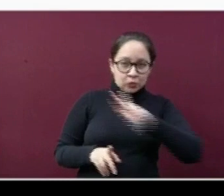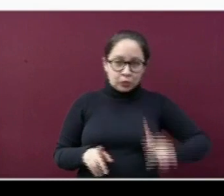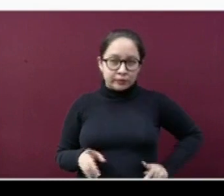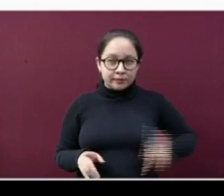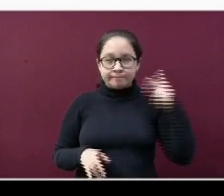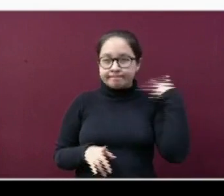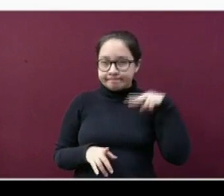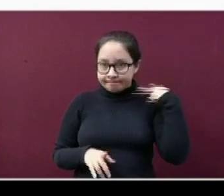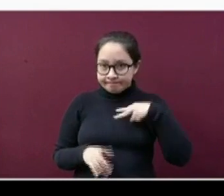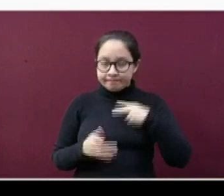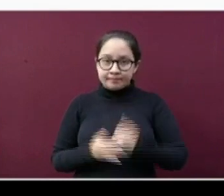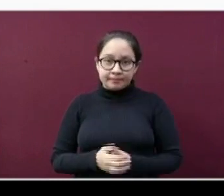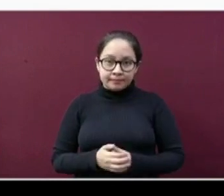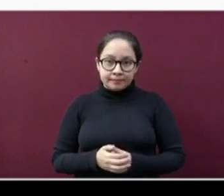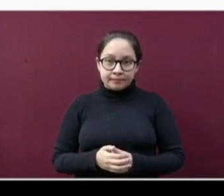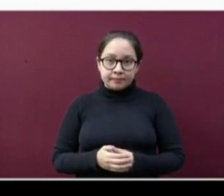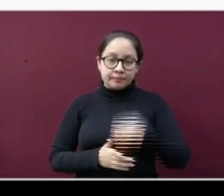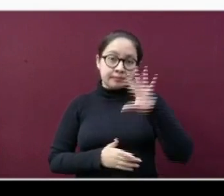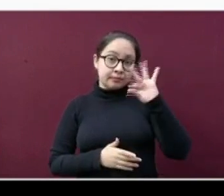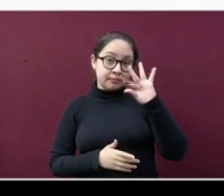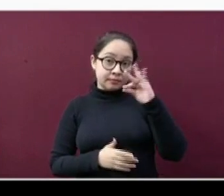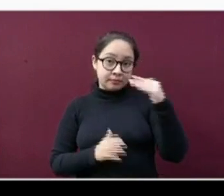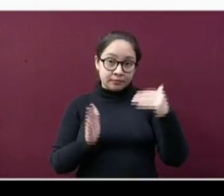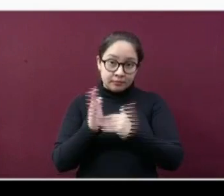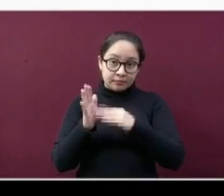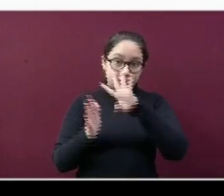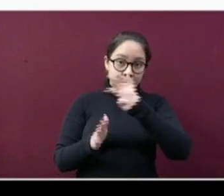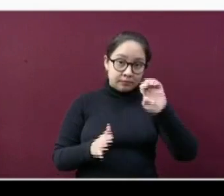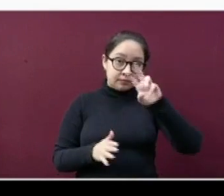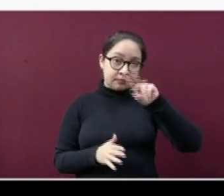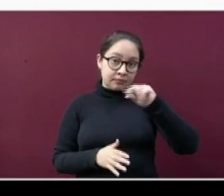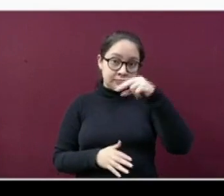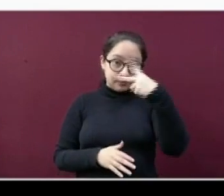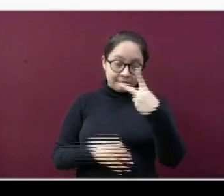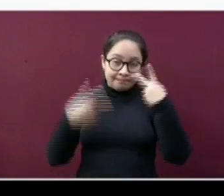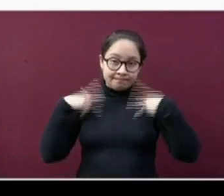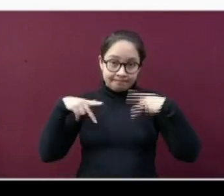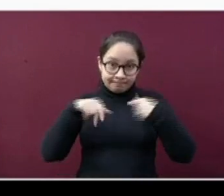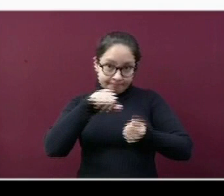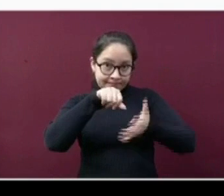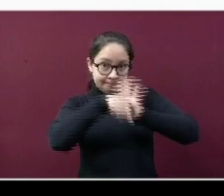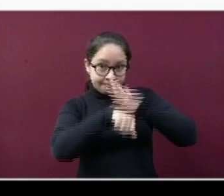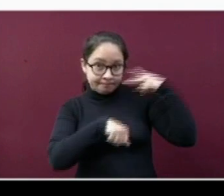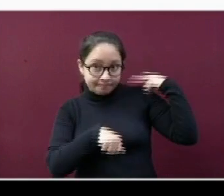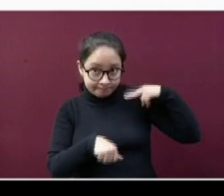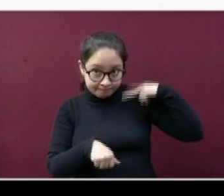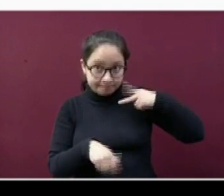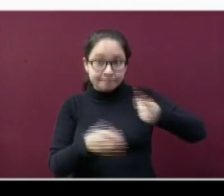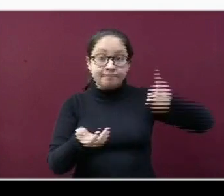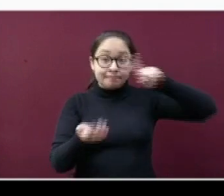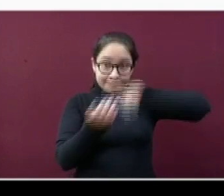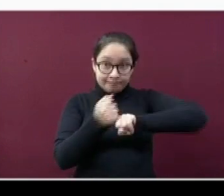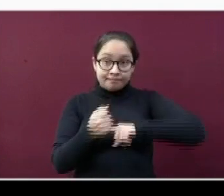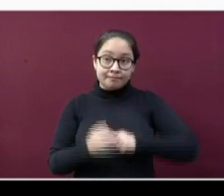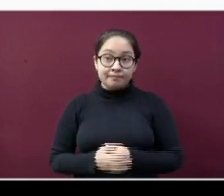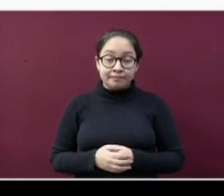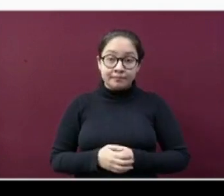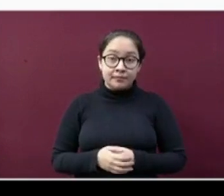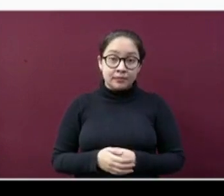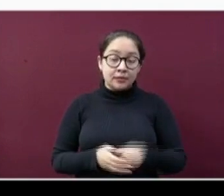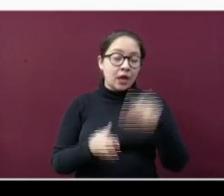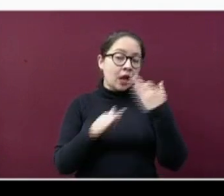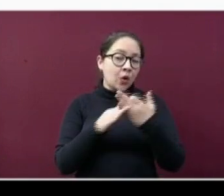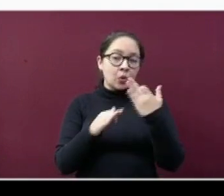la entidad. Son ya 40.482 los enfermos confirmados a COVID-19. Se